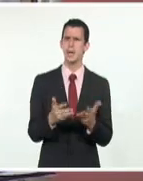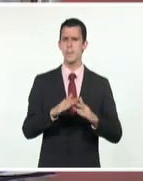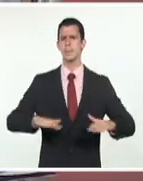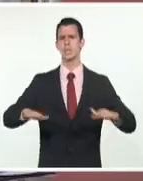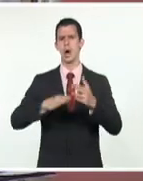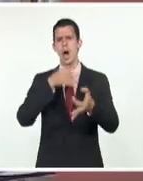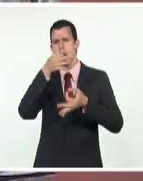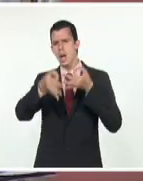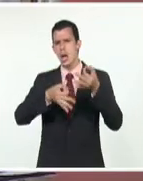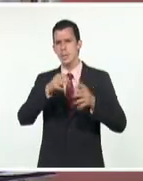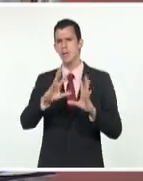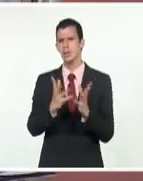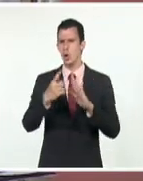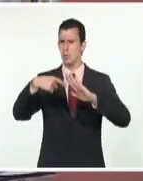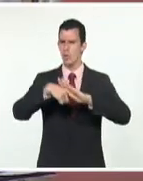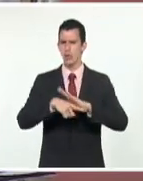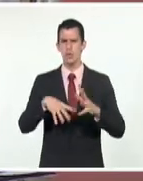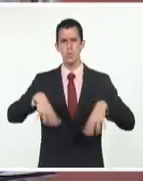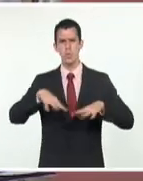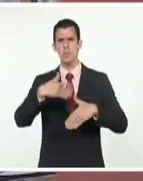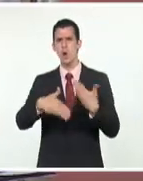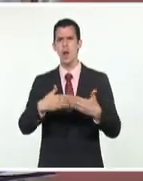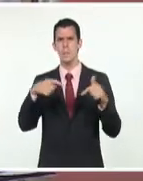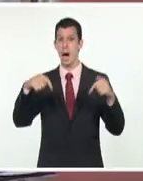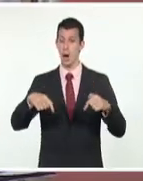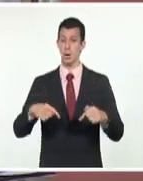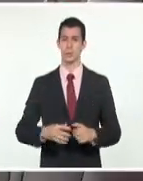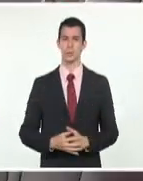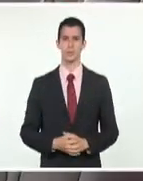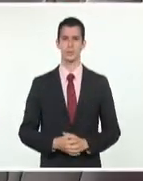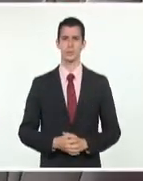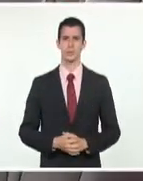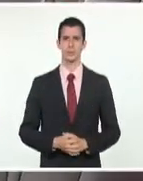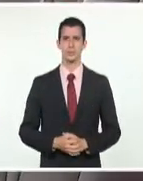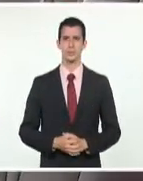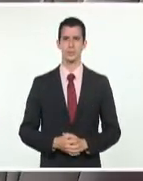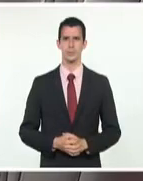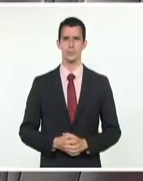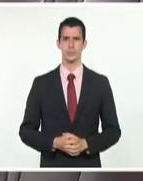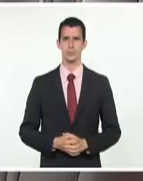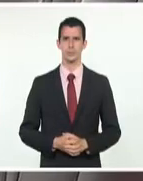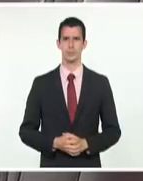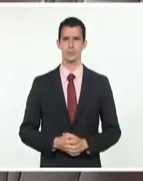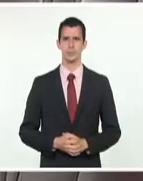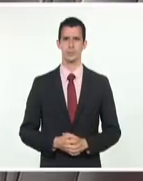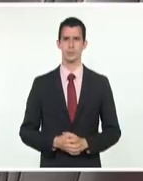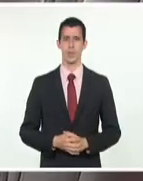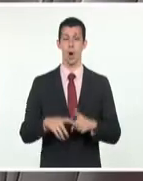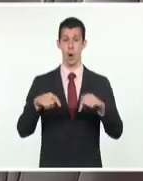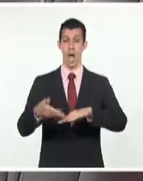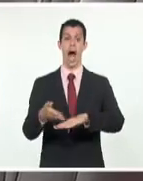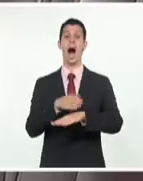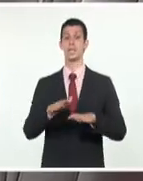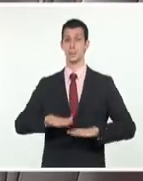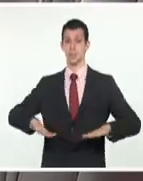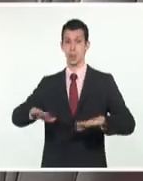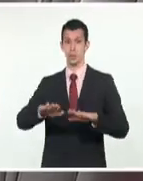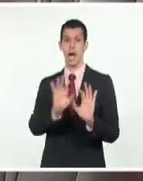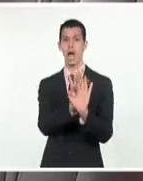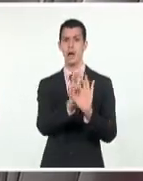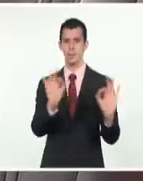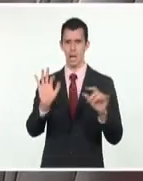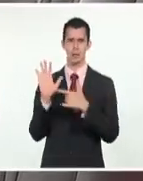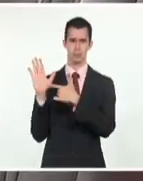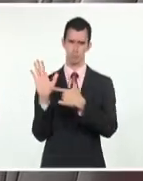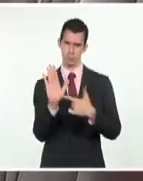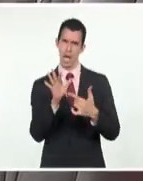El ministro de Energía y Minas, Libán Arronte Cruz, informó en comparecencia especial en la mesa redonda que los apagones ocurridos durante